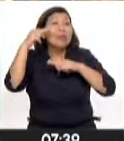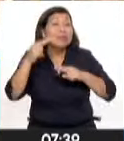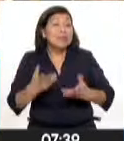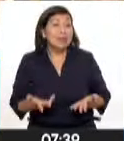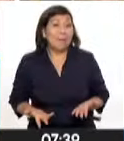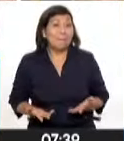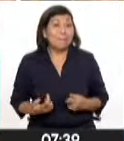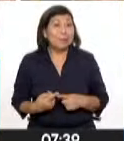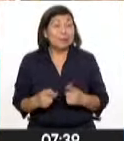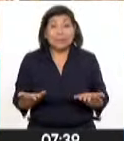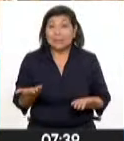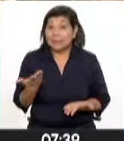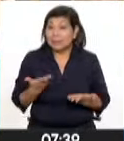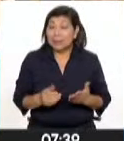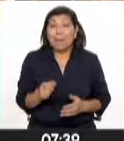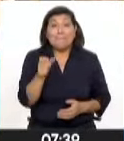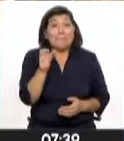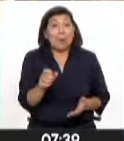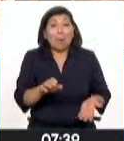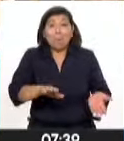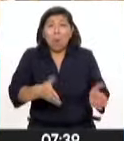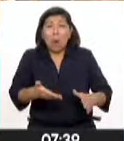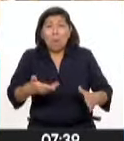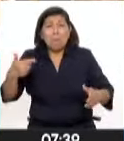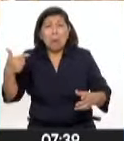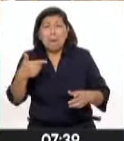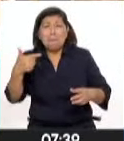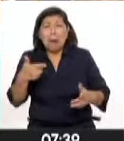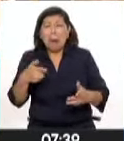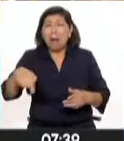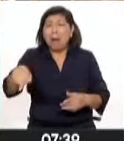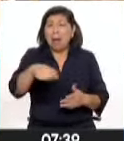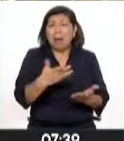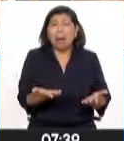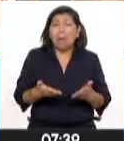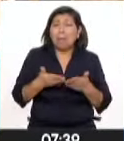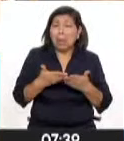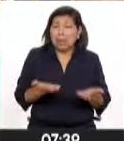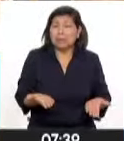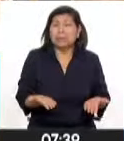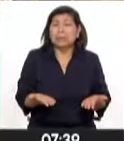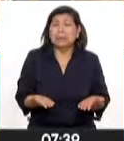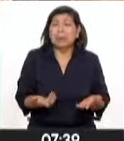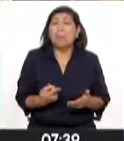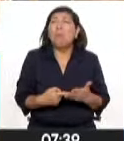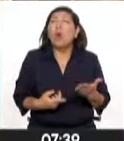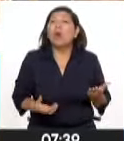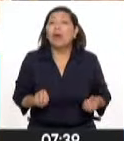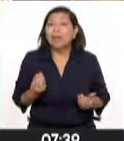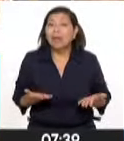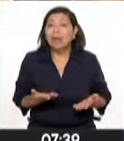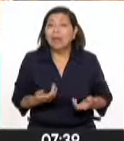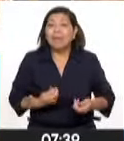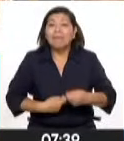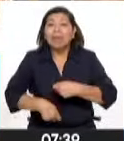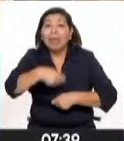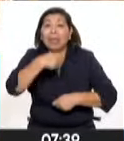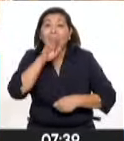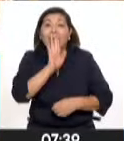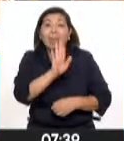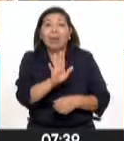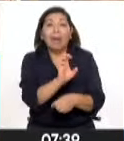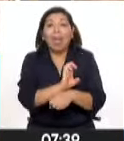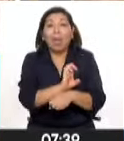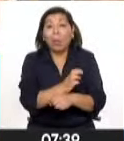de personas muertas en los puertos debido a la acción del narcográfico y esa es